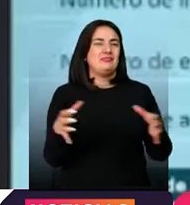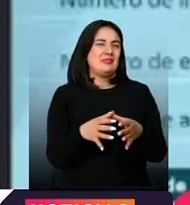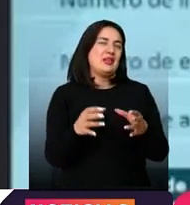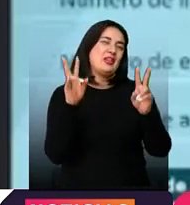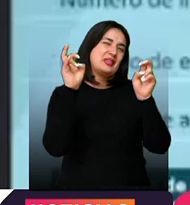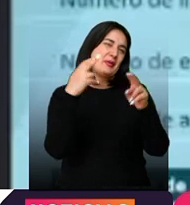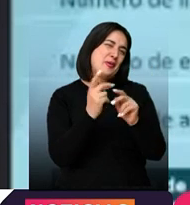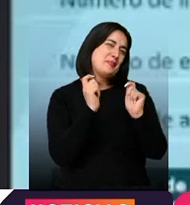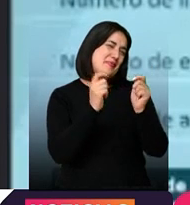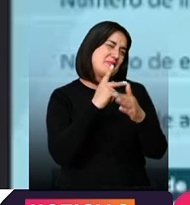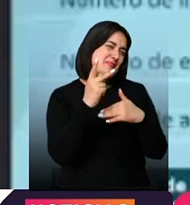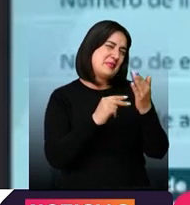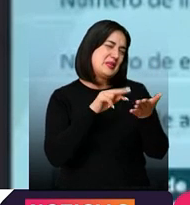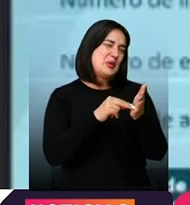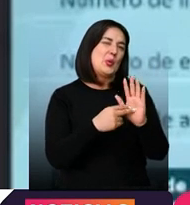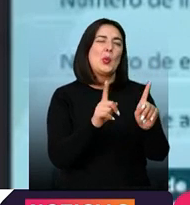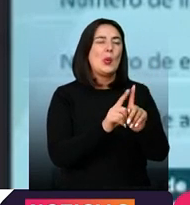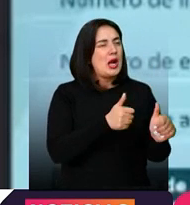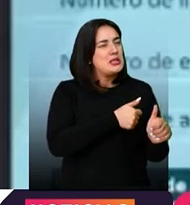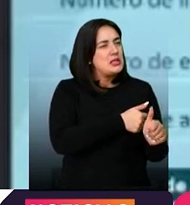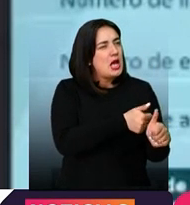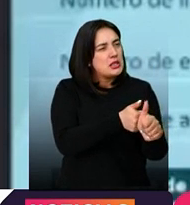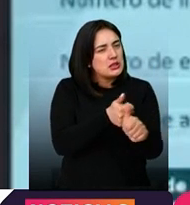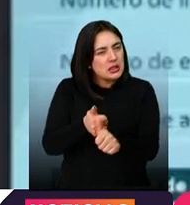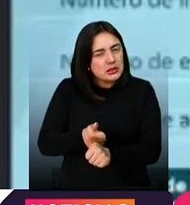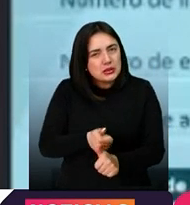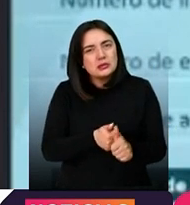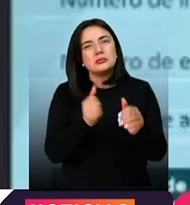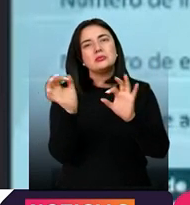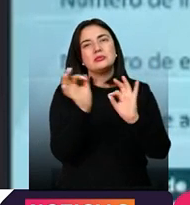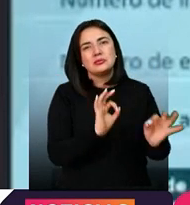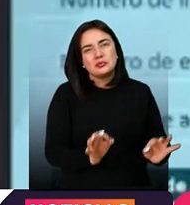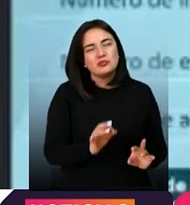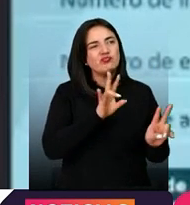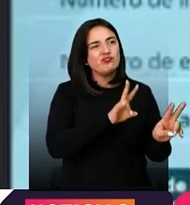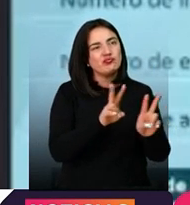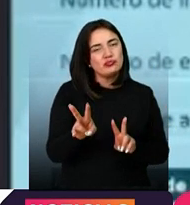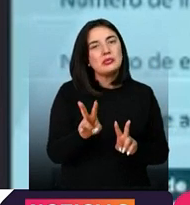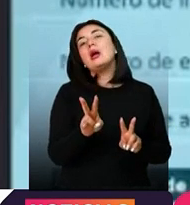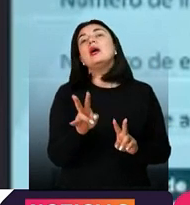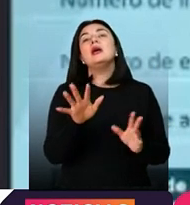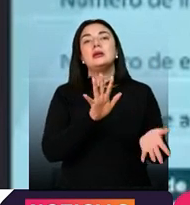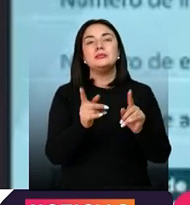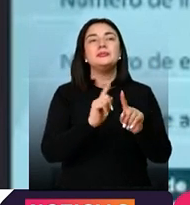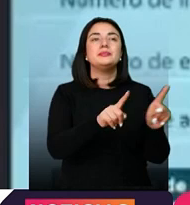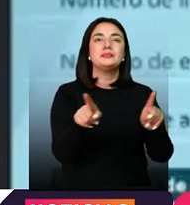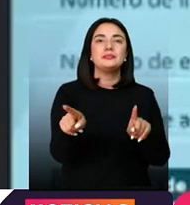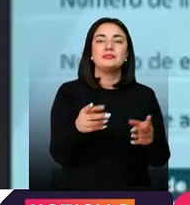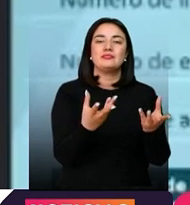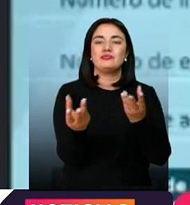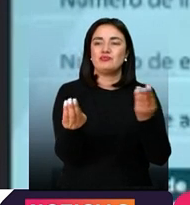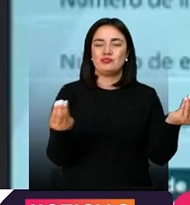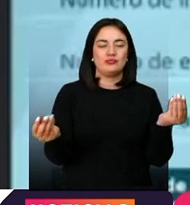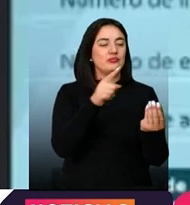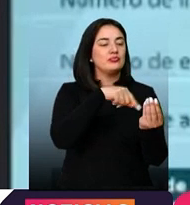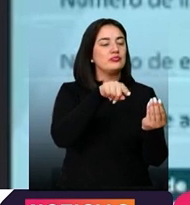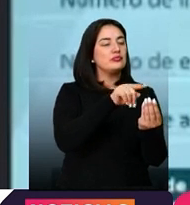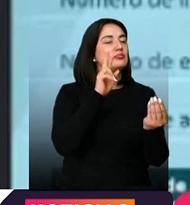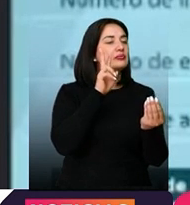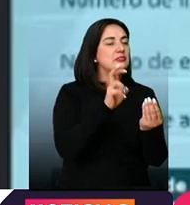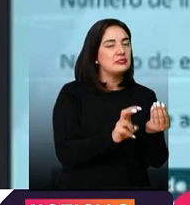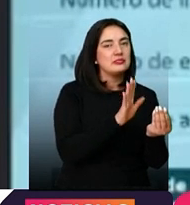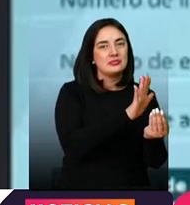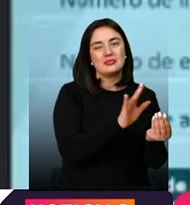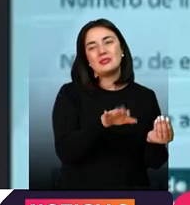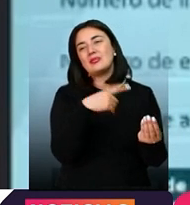cualquiera otra de seguimiento organizacional y tenemos diferentes células que atienden diferentes temas, cada una de